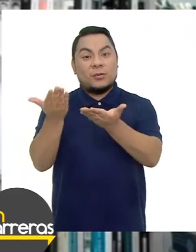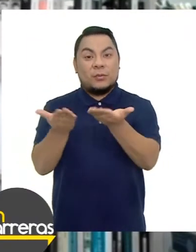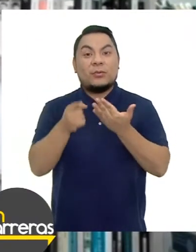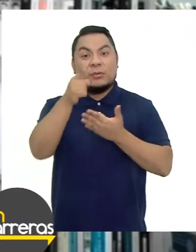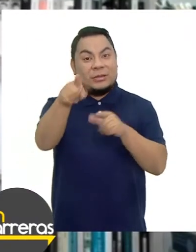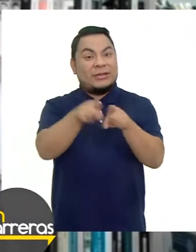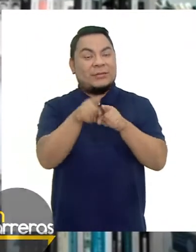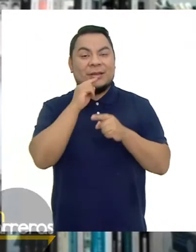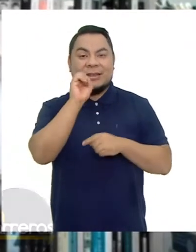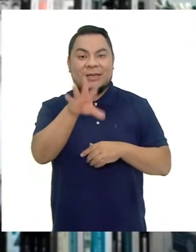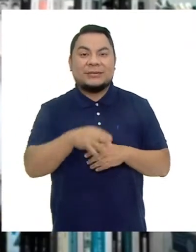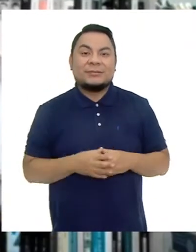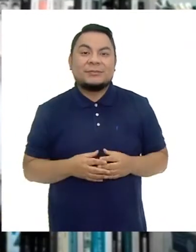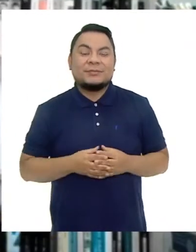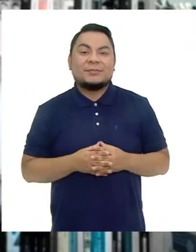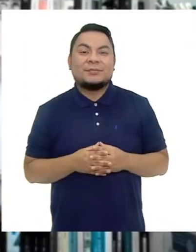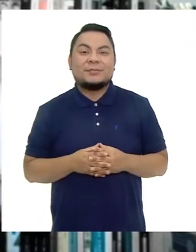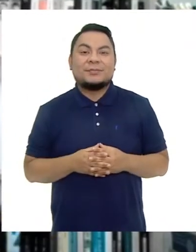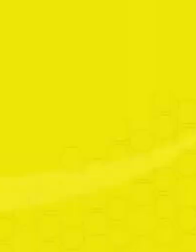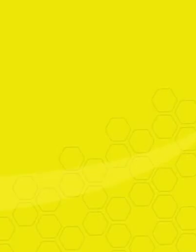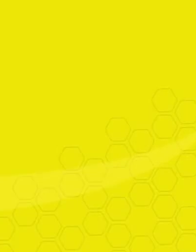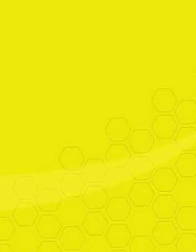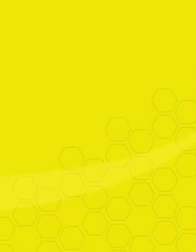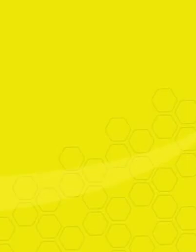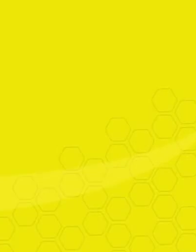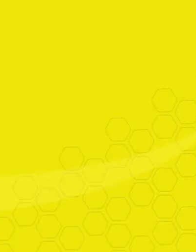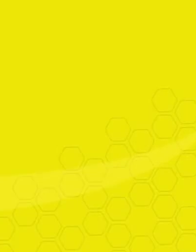Y ahora te invito A que tú también lo digas